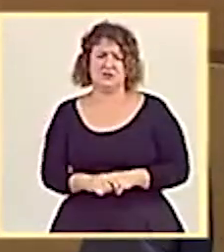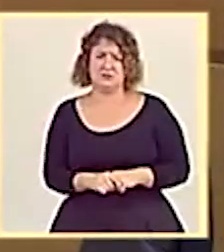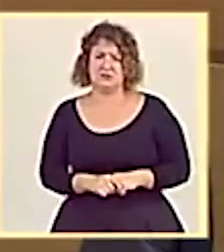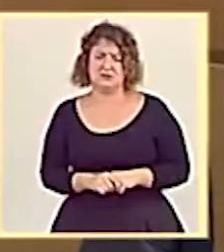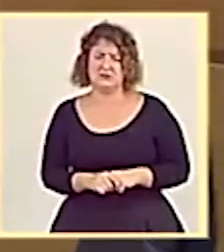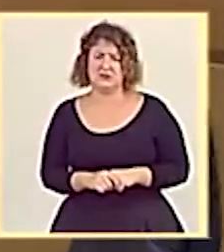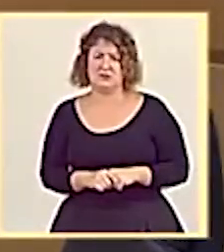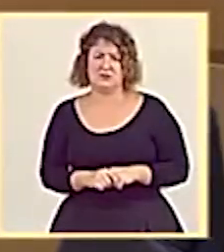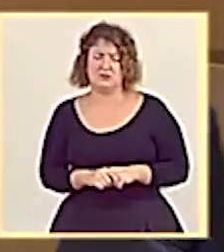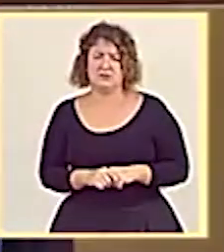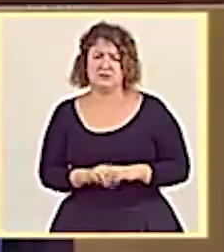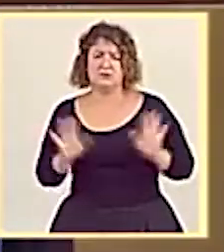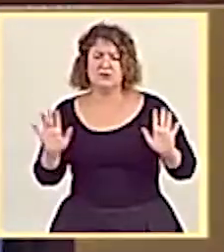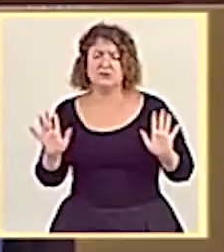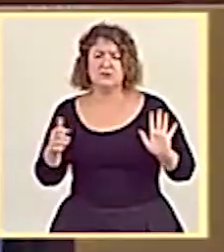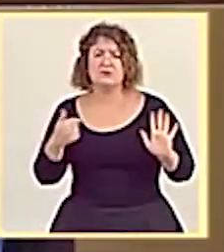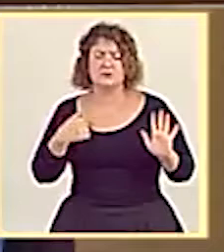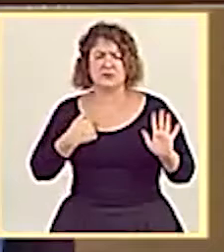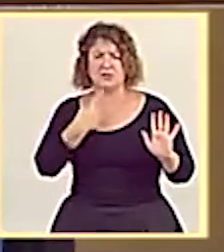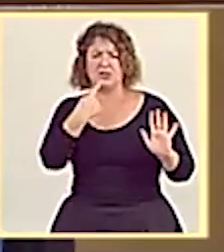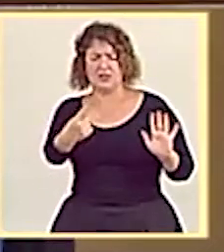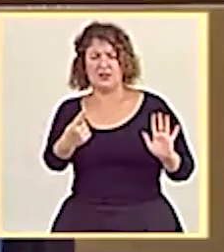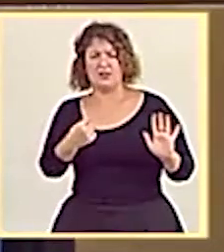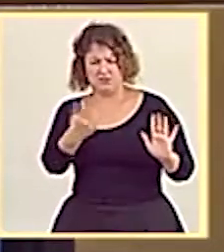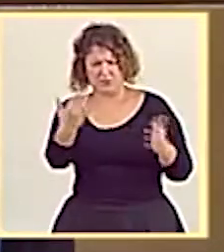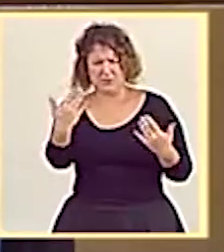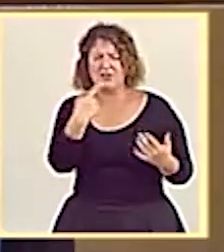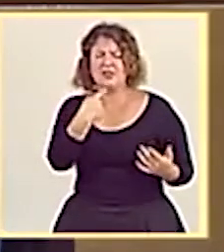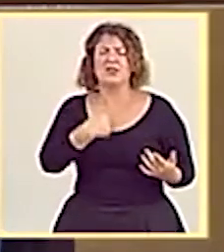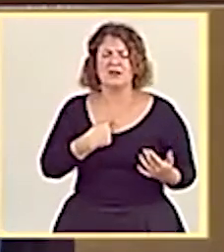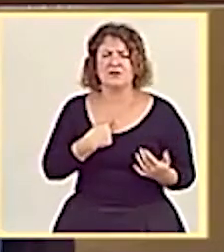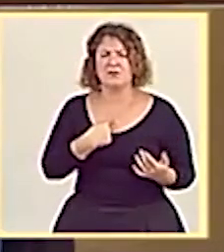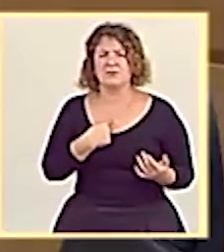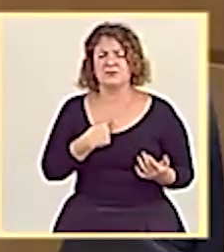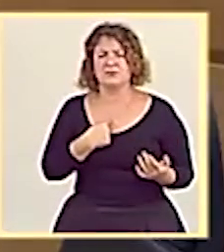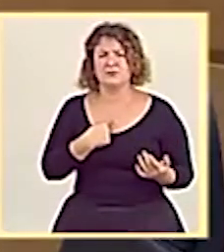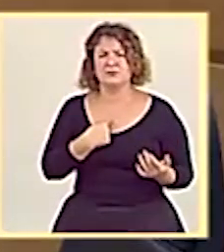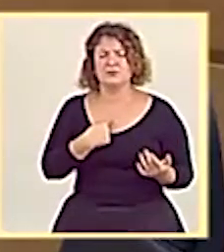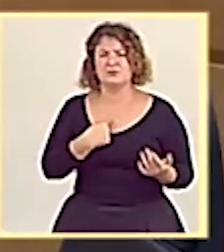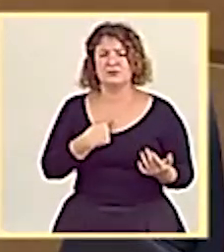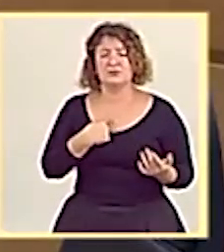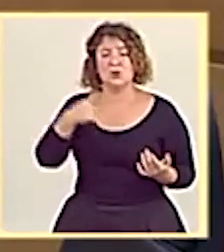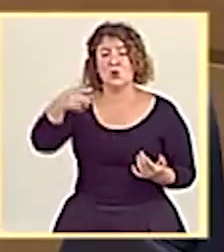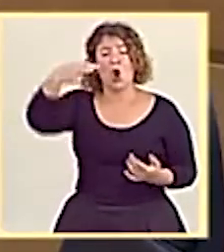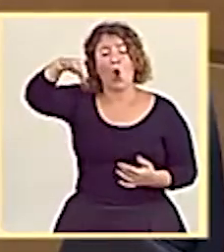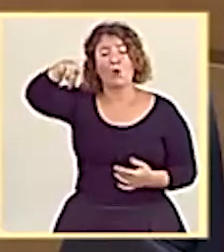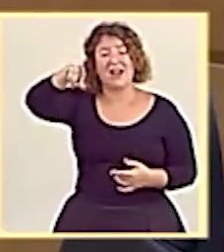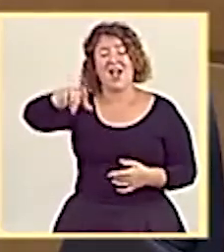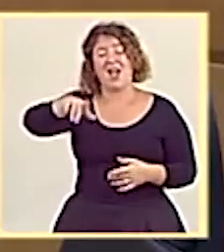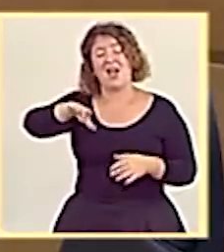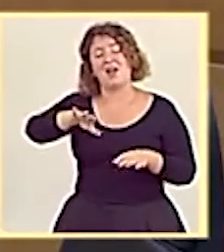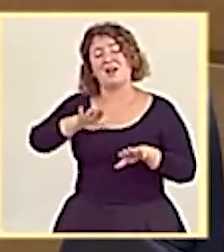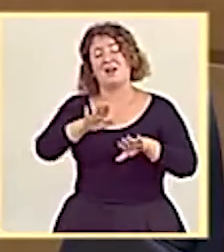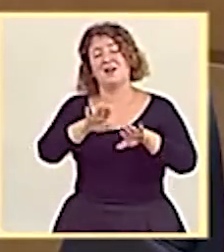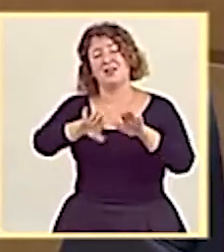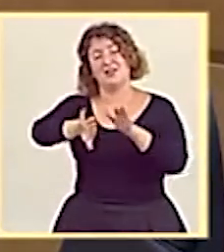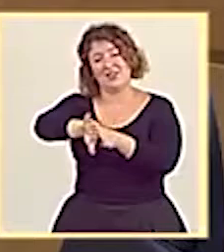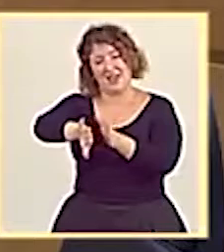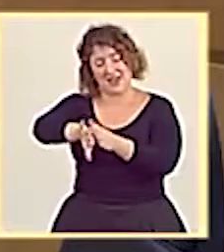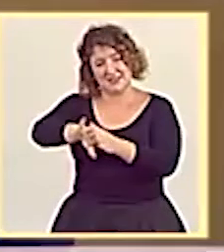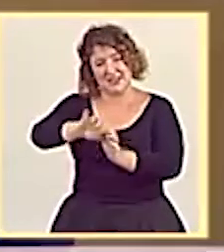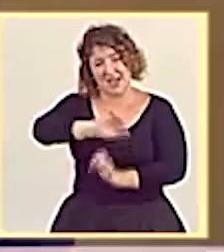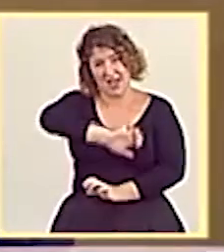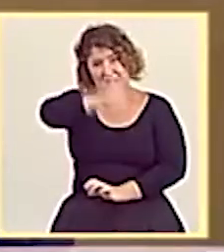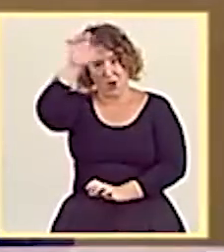Dígame usted, dígame usted cómo es que ustedes sean la única derecha, europea, que no